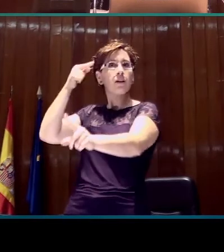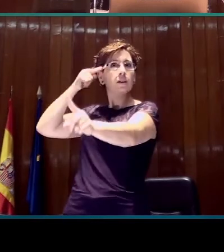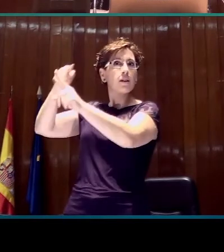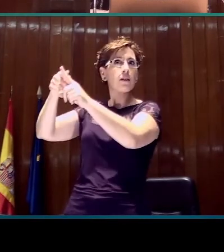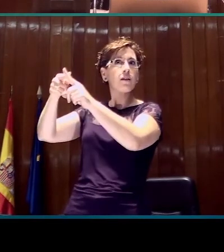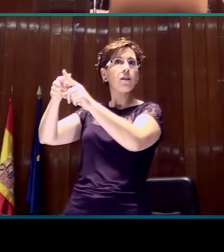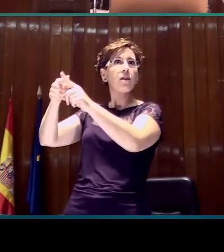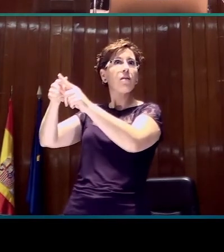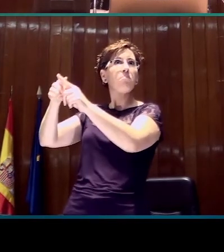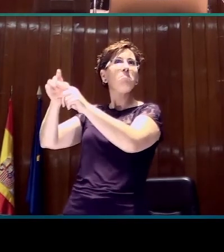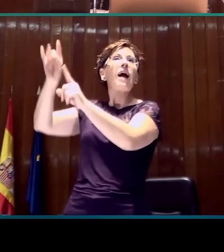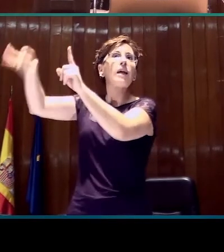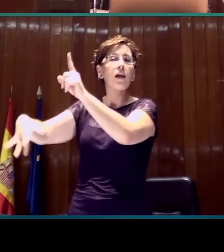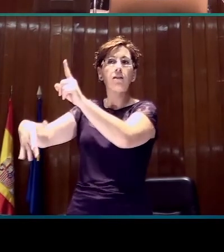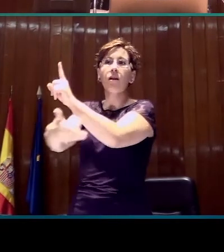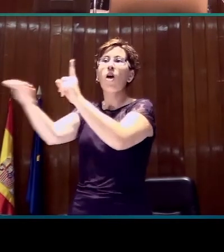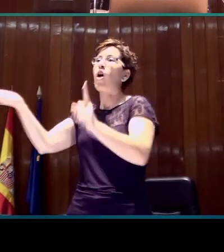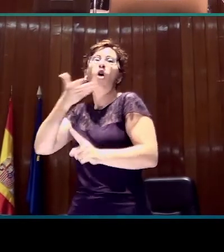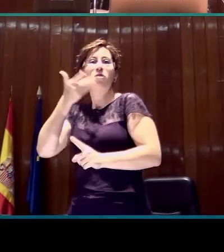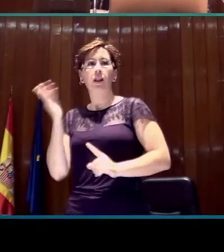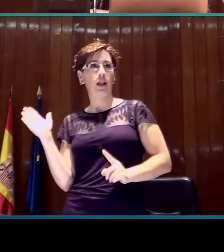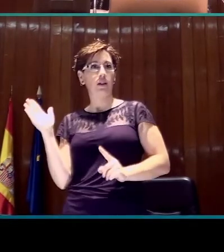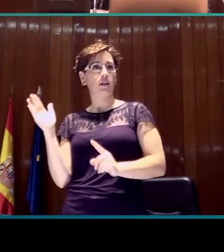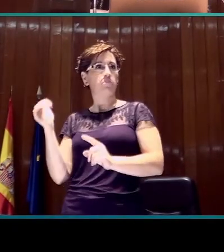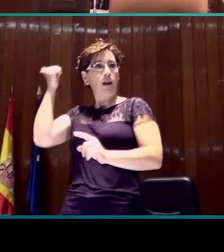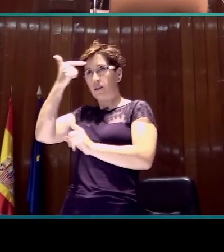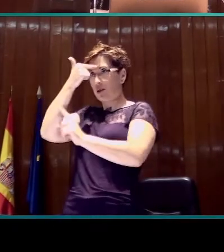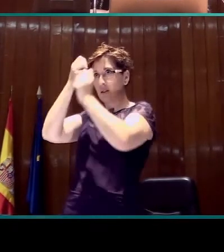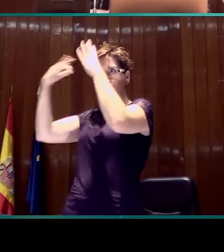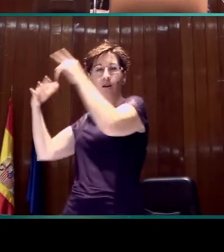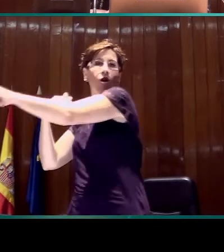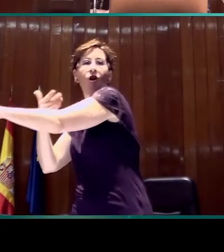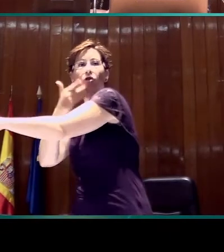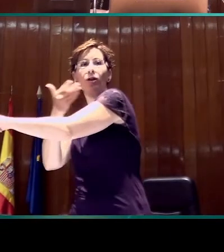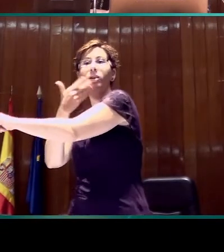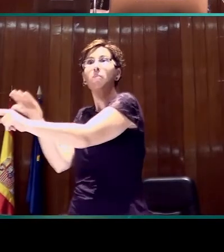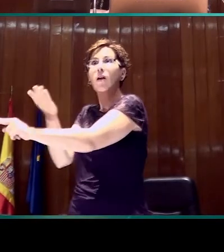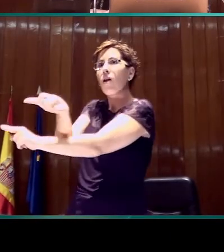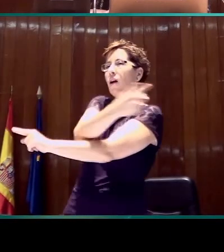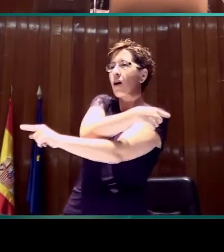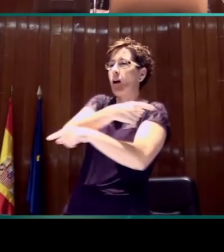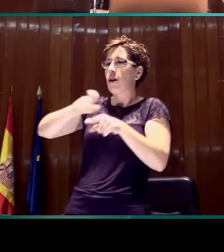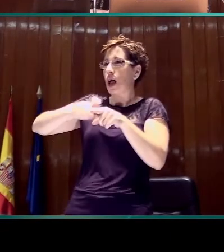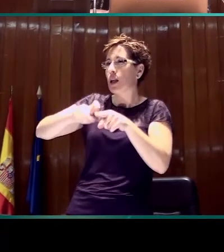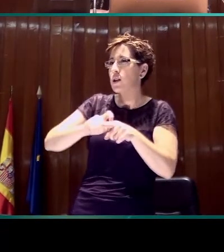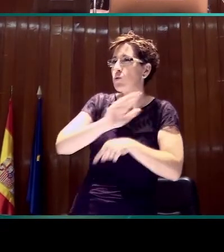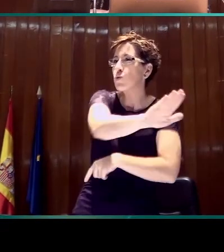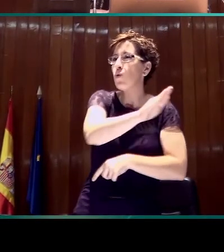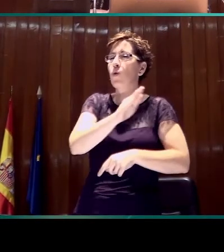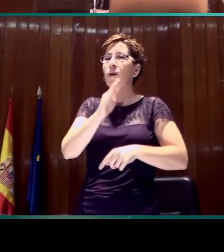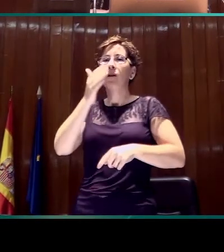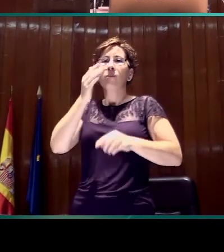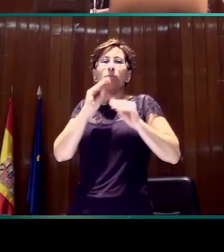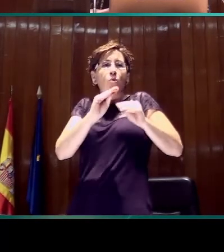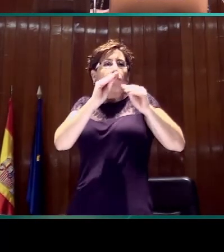oyentes y, por lo tanto, cuando se hace la interpretación, no siempre se tiene en cuenta cuáles son las características y las particularidades comunicativas